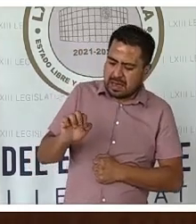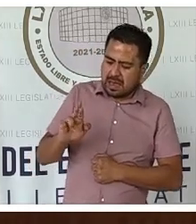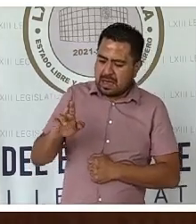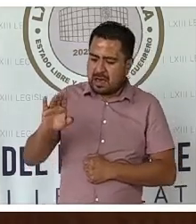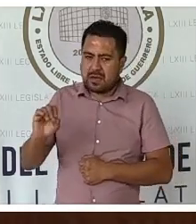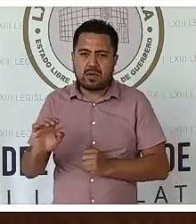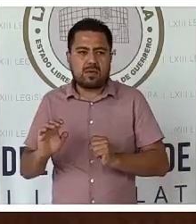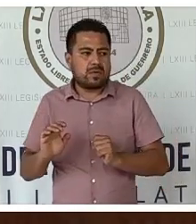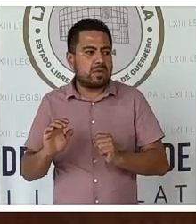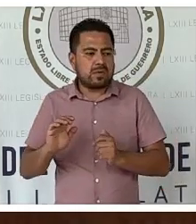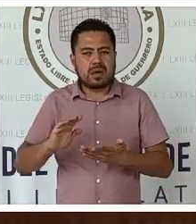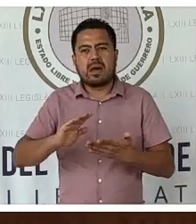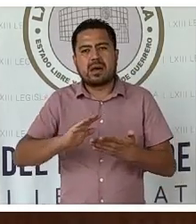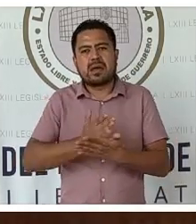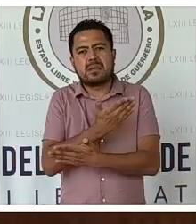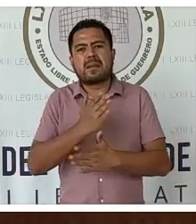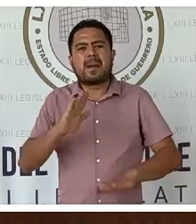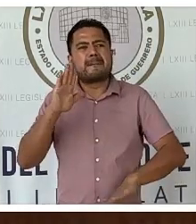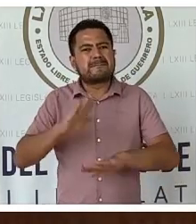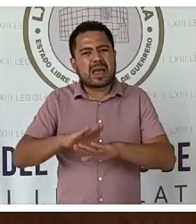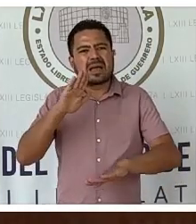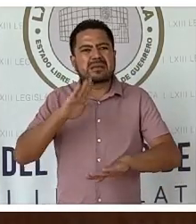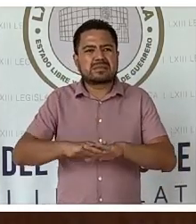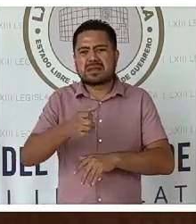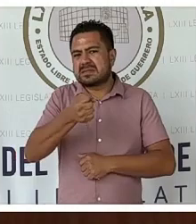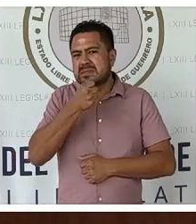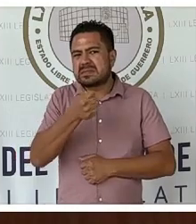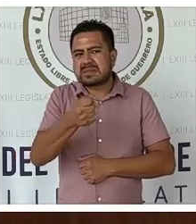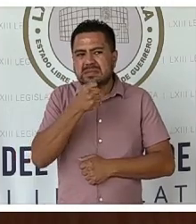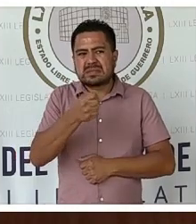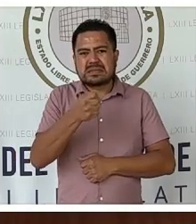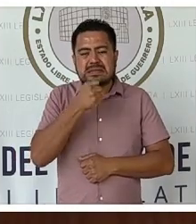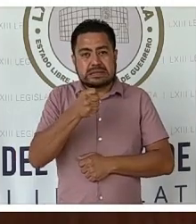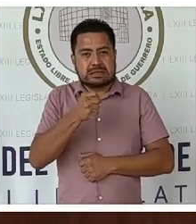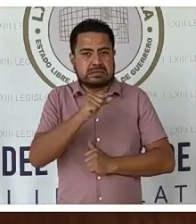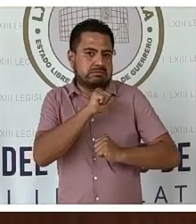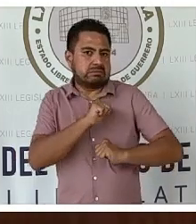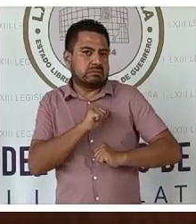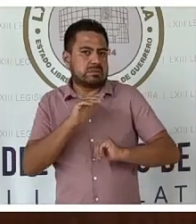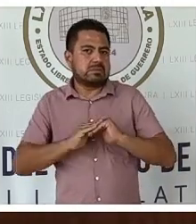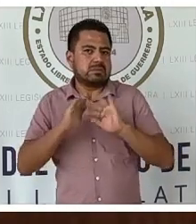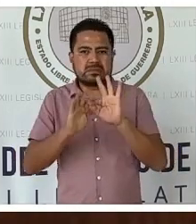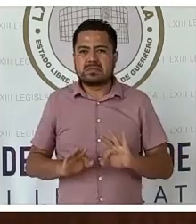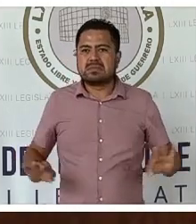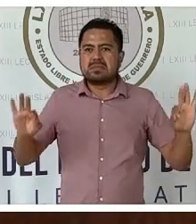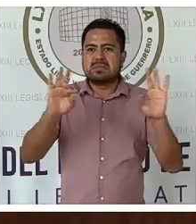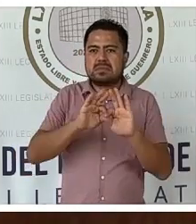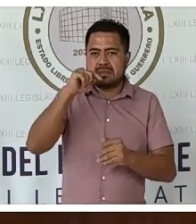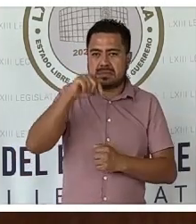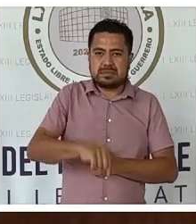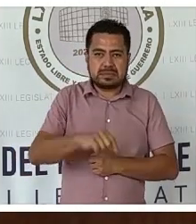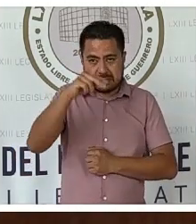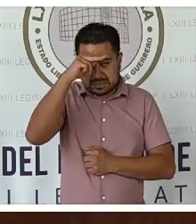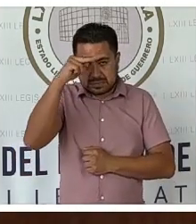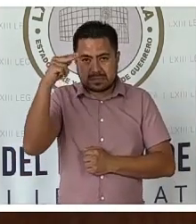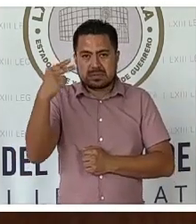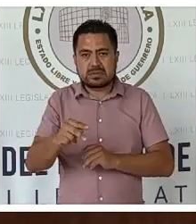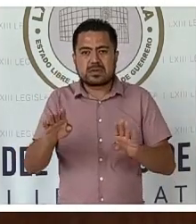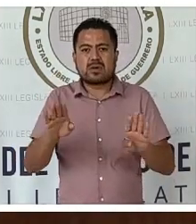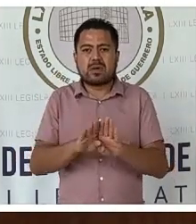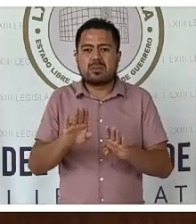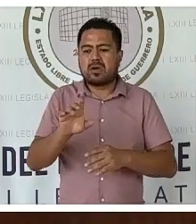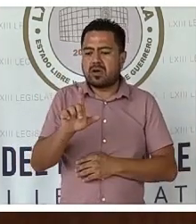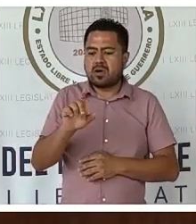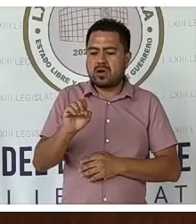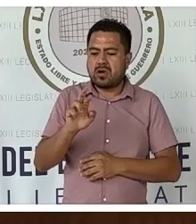Además de muchos más periodistas que han jugado un papel importante en nuestro país, como Lorenzo